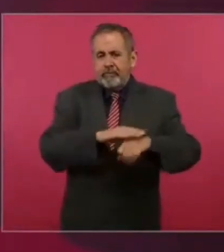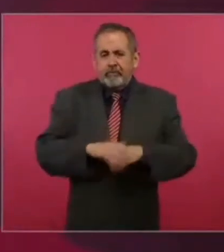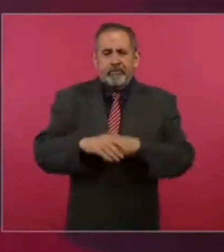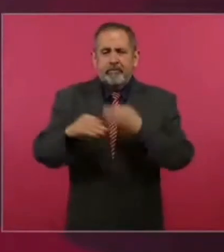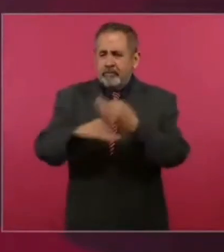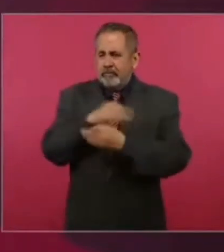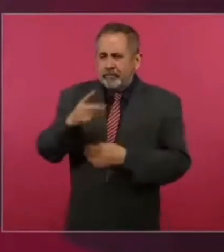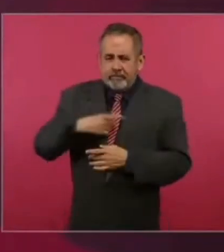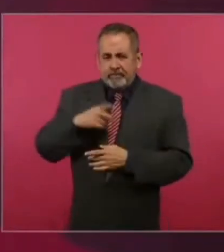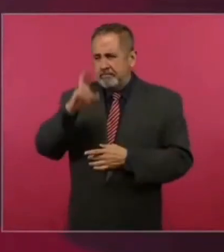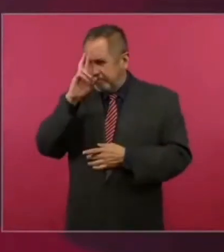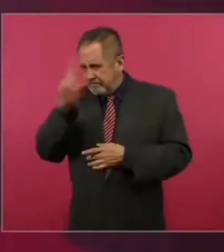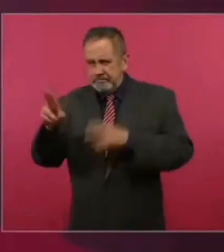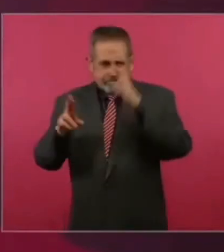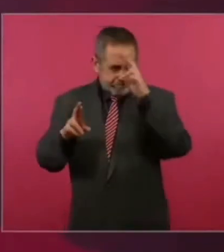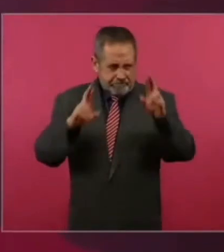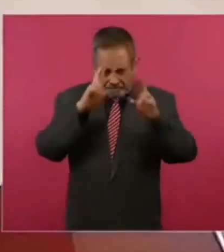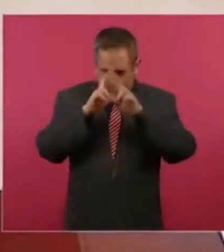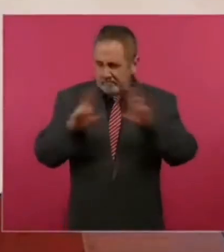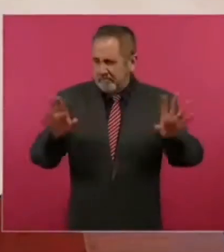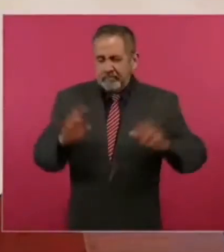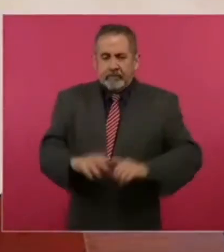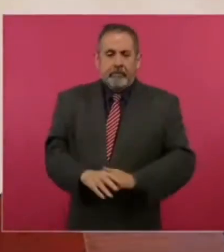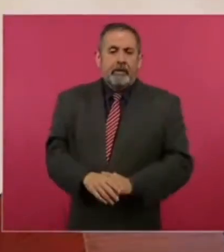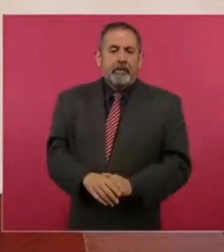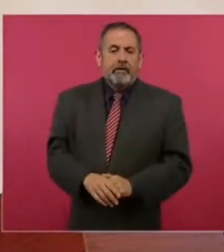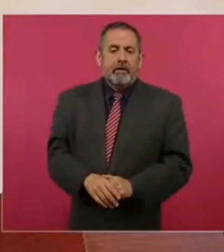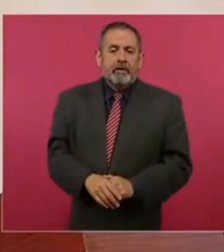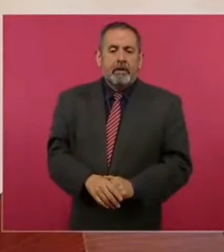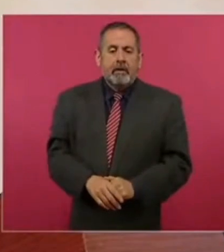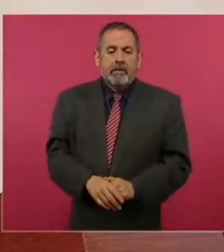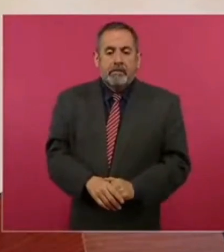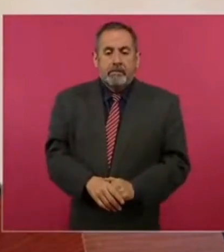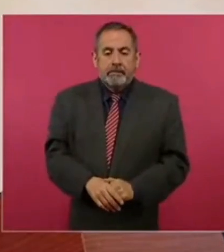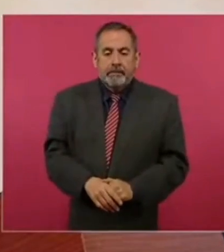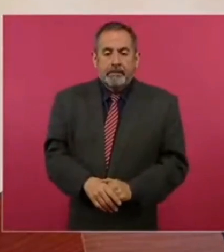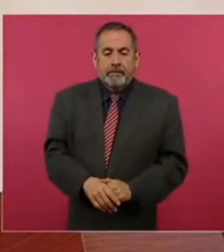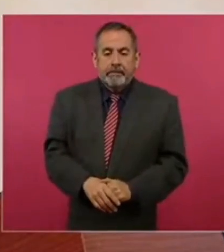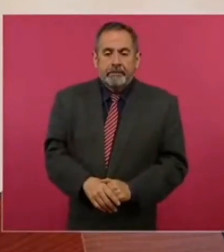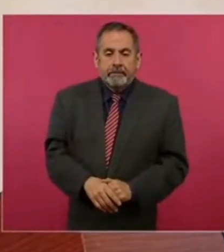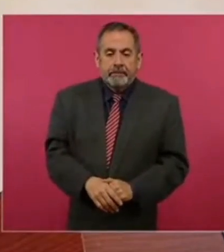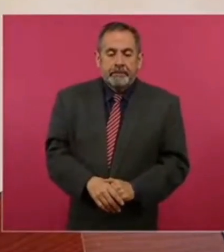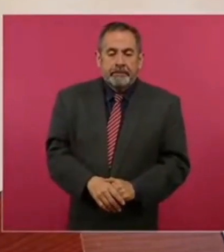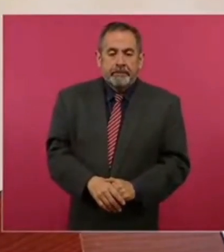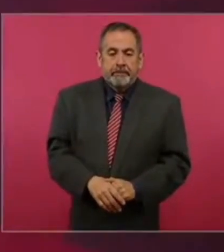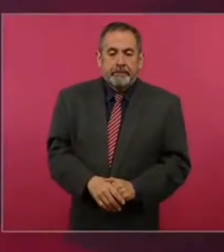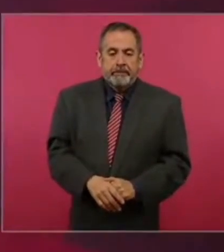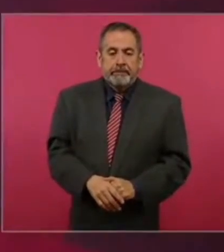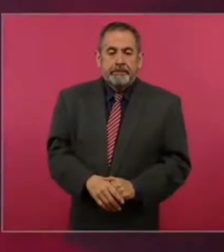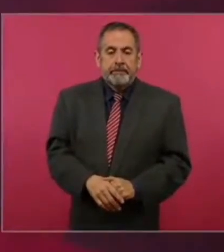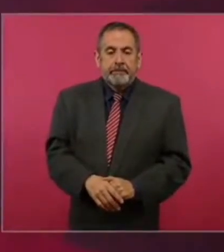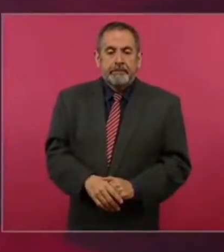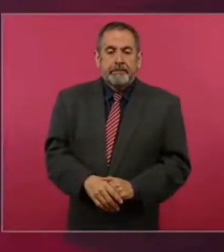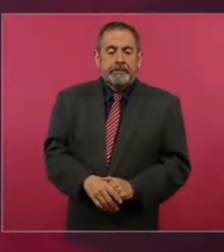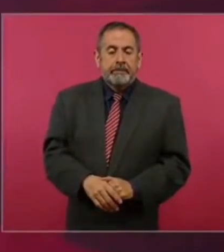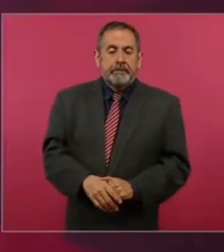respetarnos y ser,